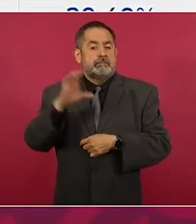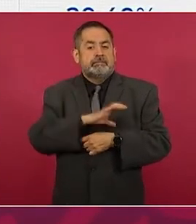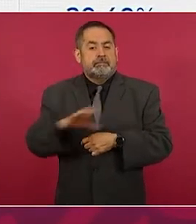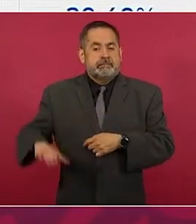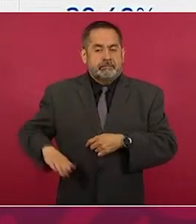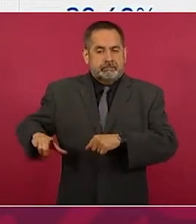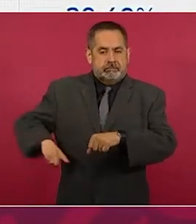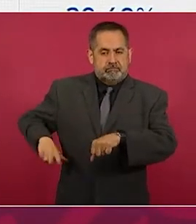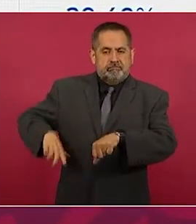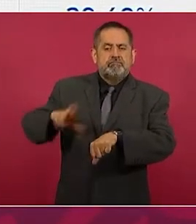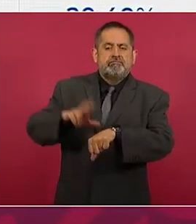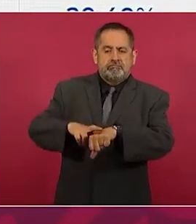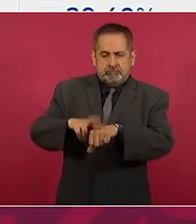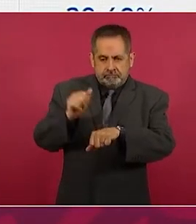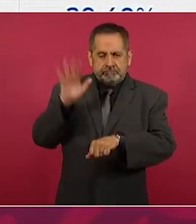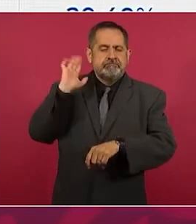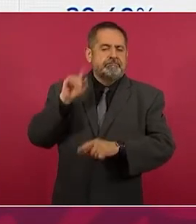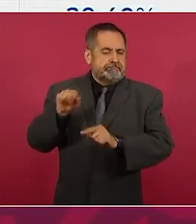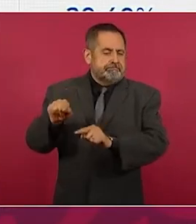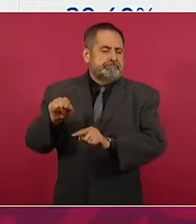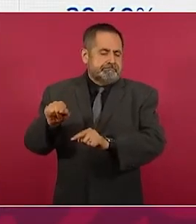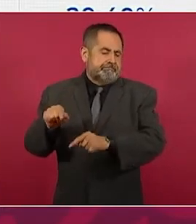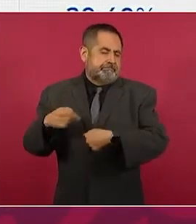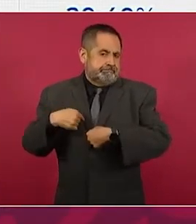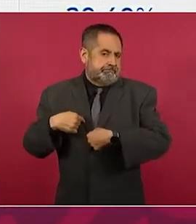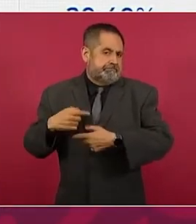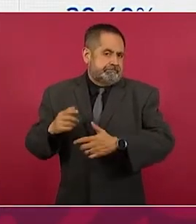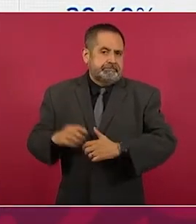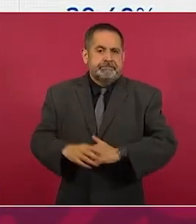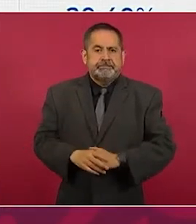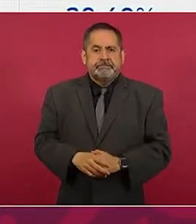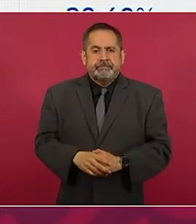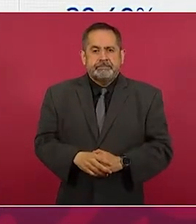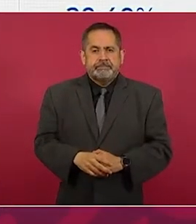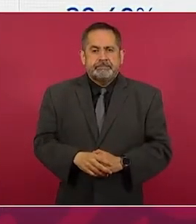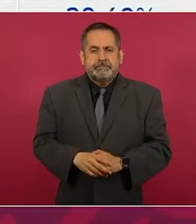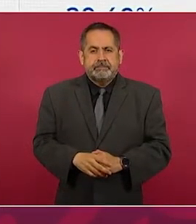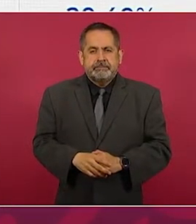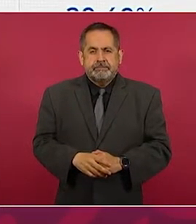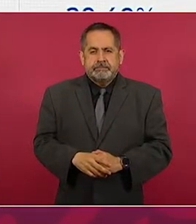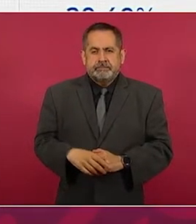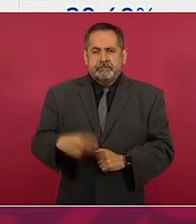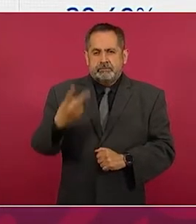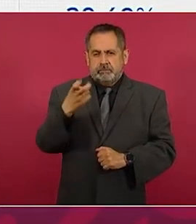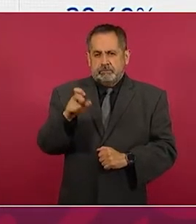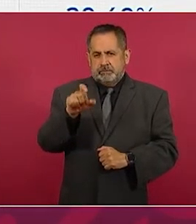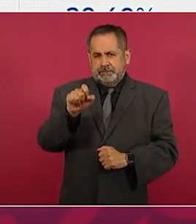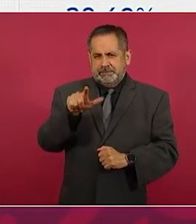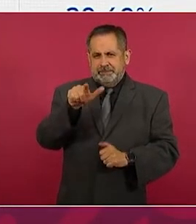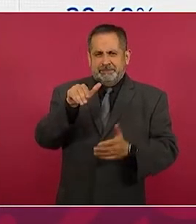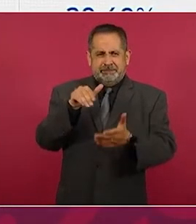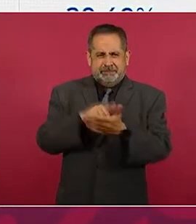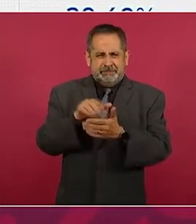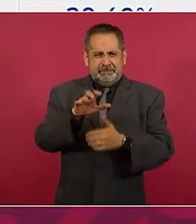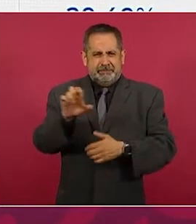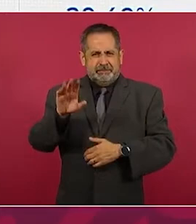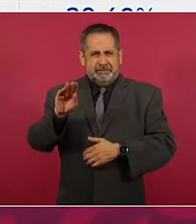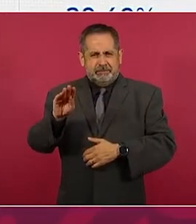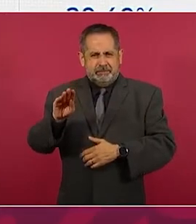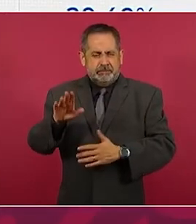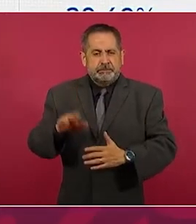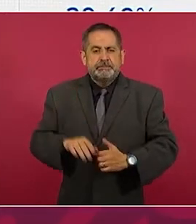227 mil 590,